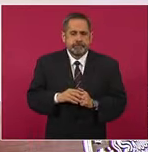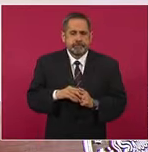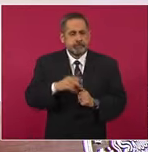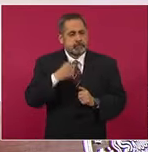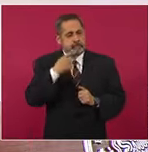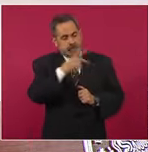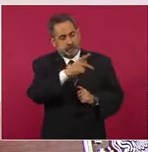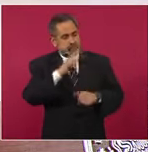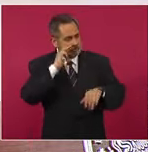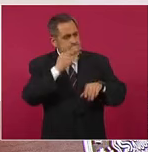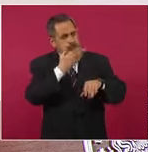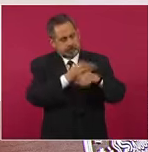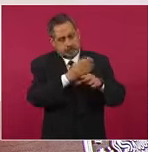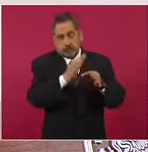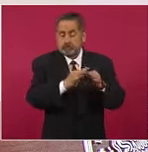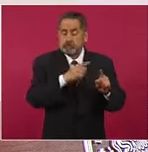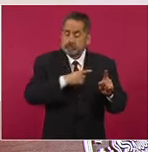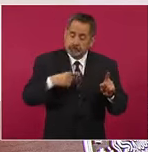obligación,